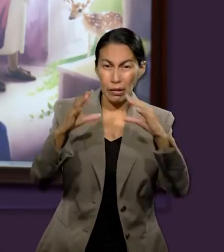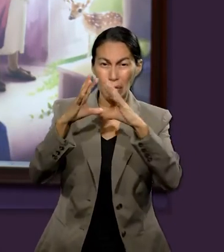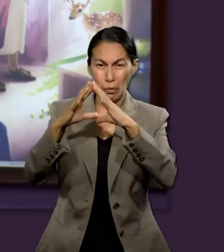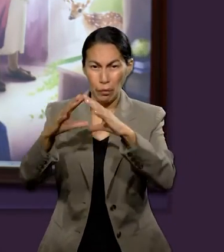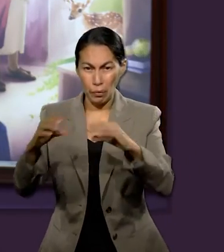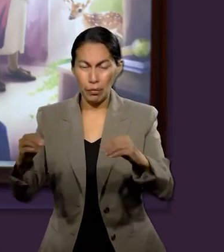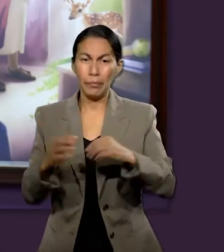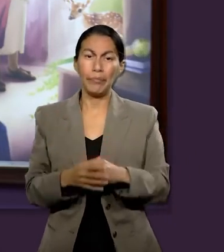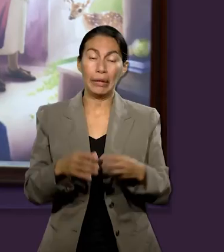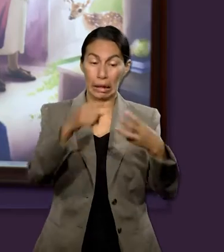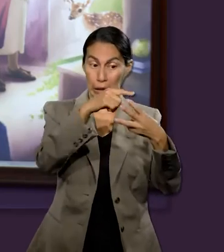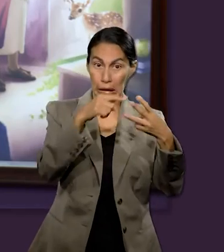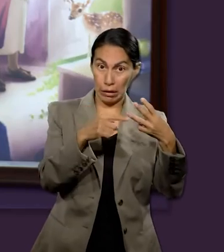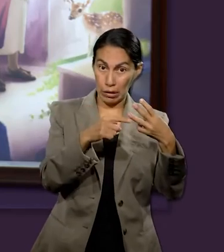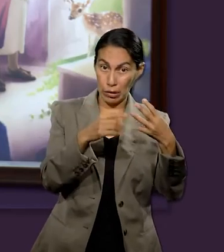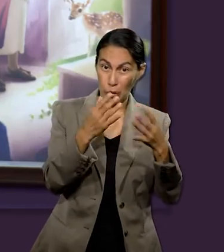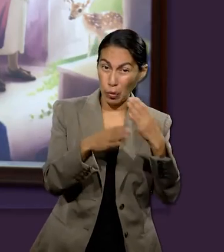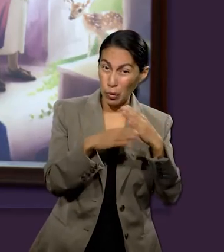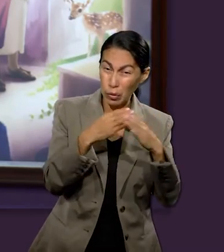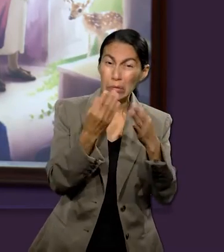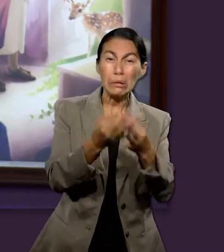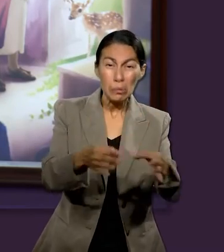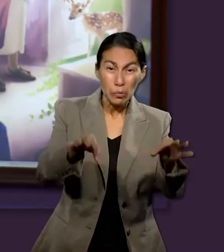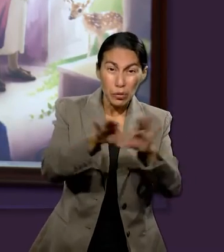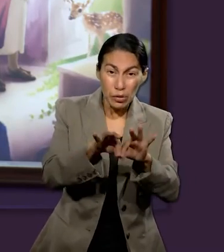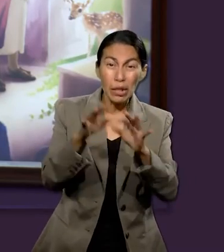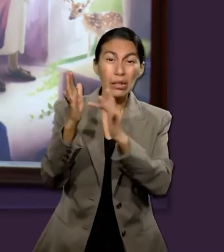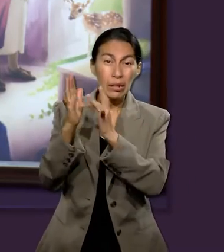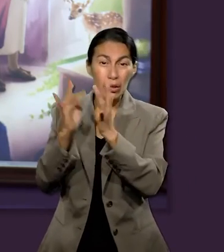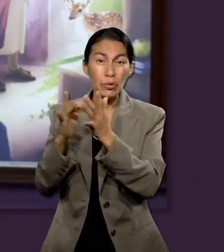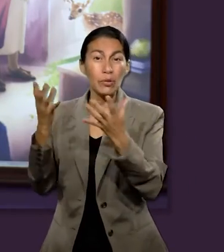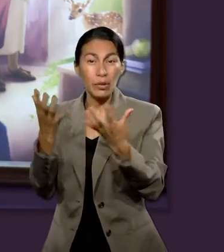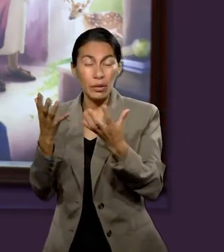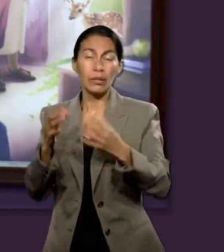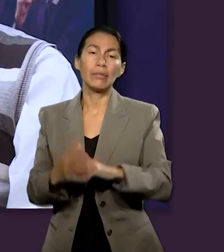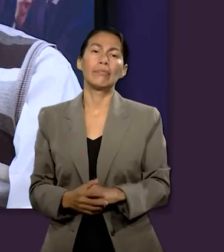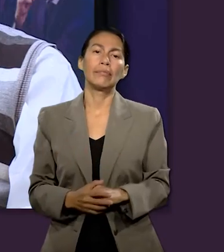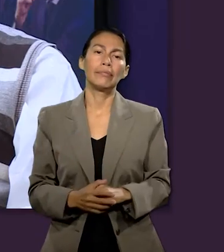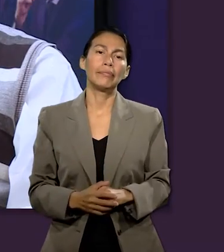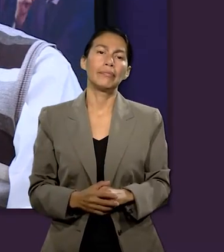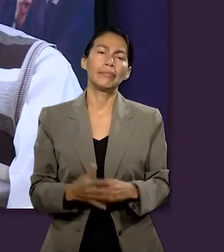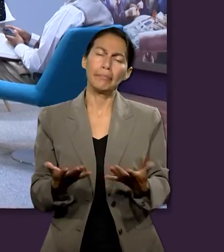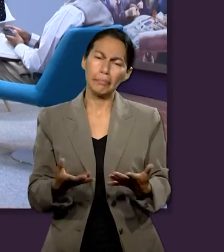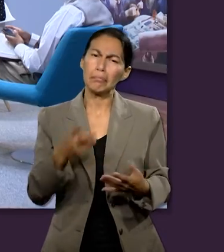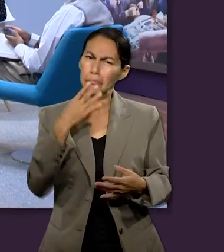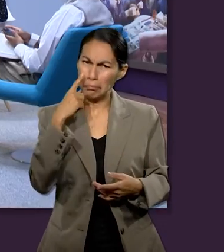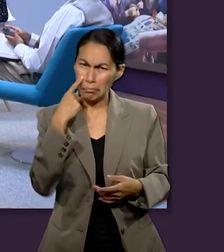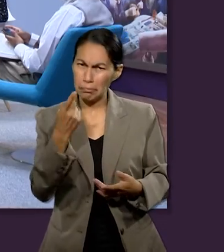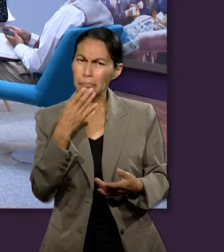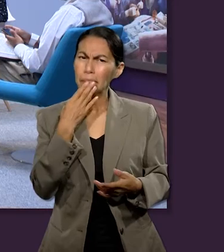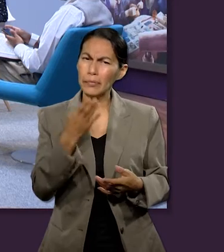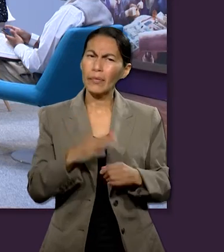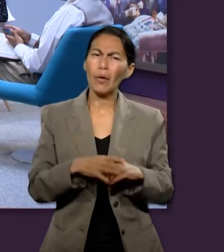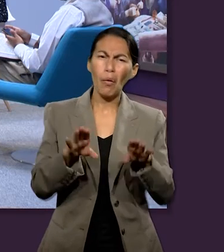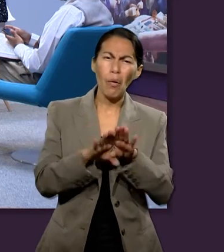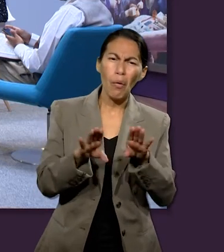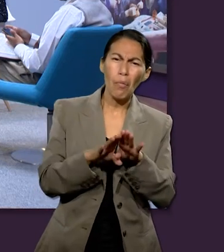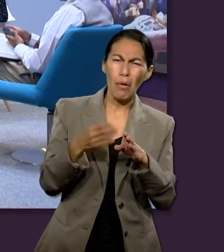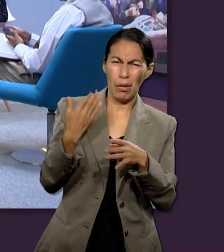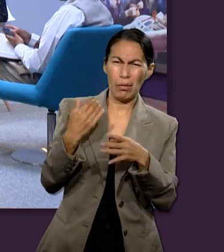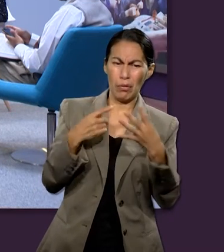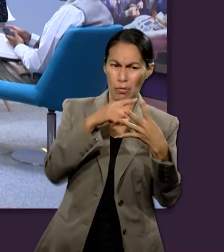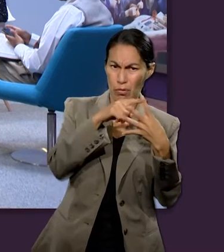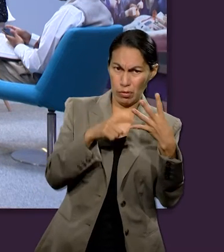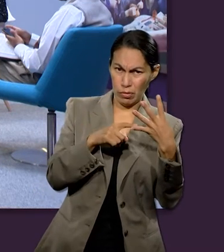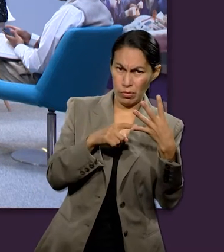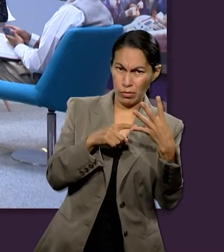dimensiones dentro de su obra aquí en la tierra que también nos dicen mucho. Viviendo las dimensiones